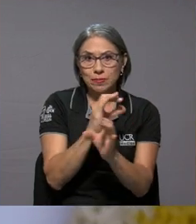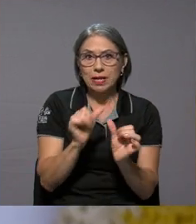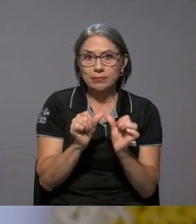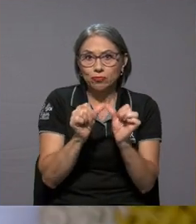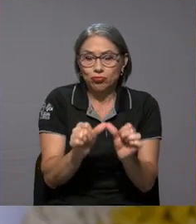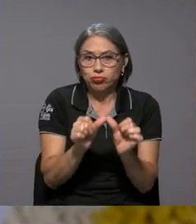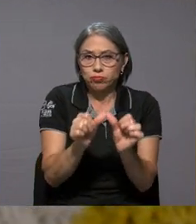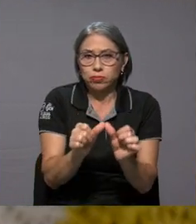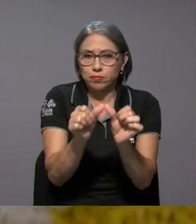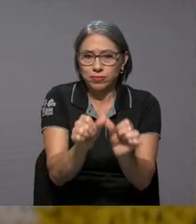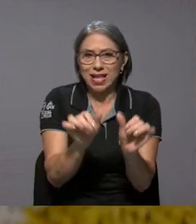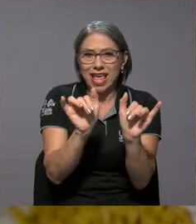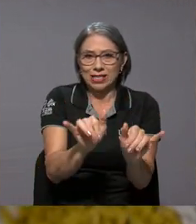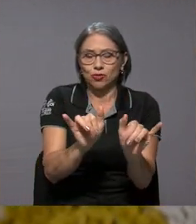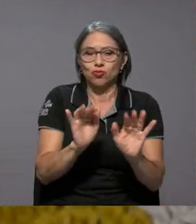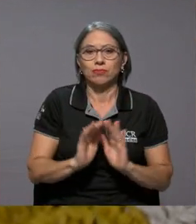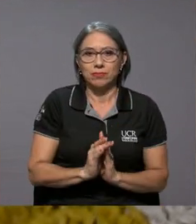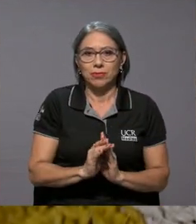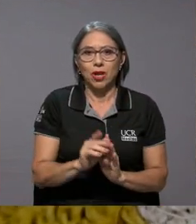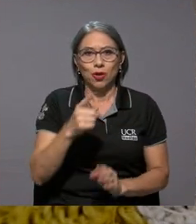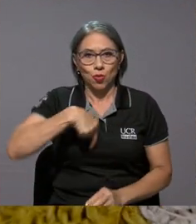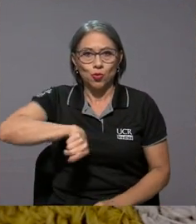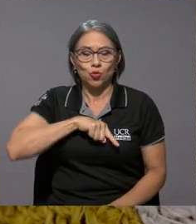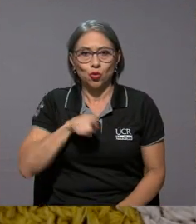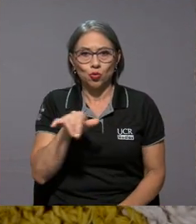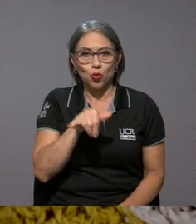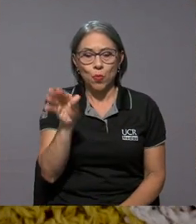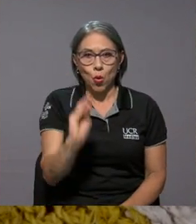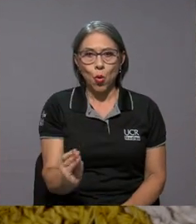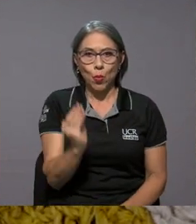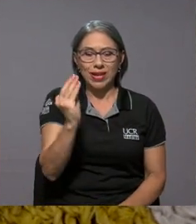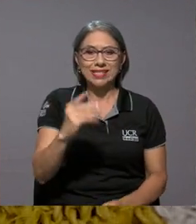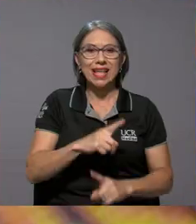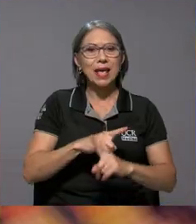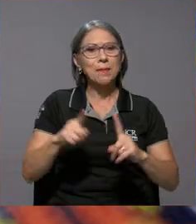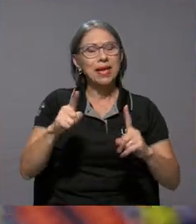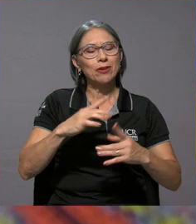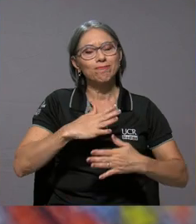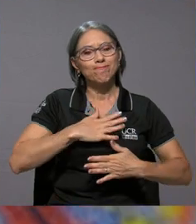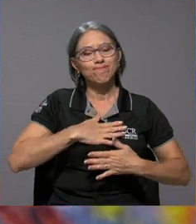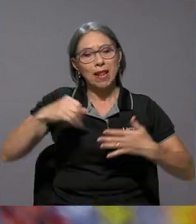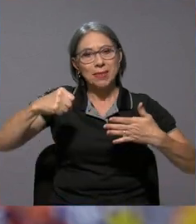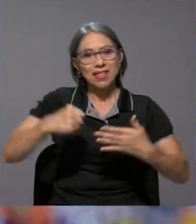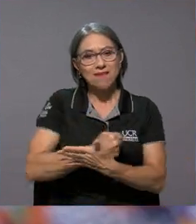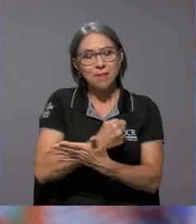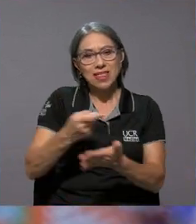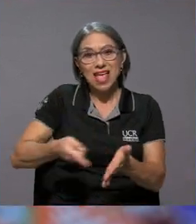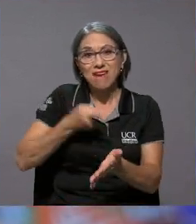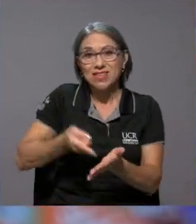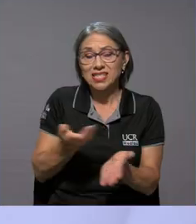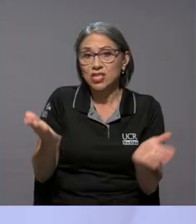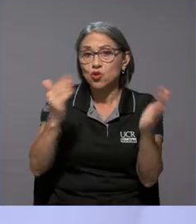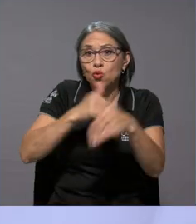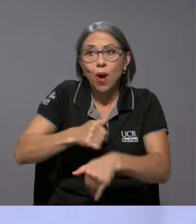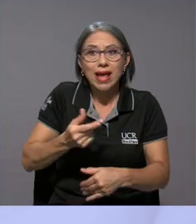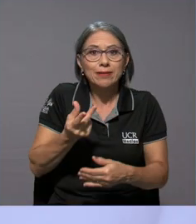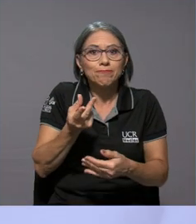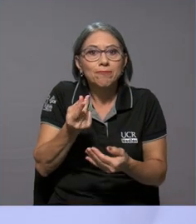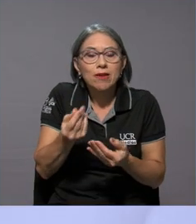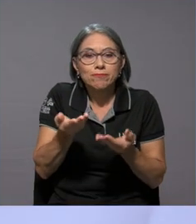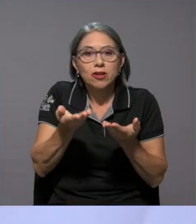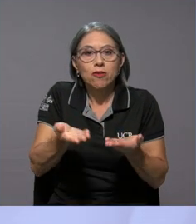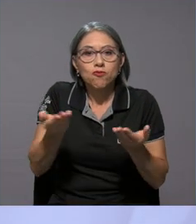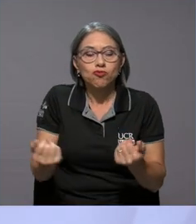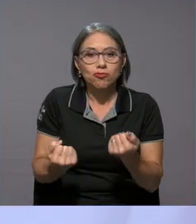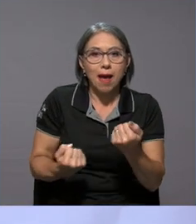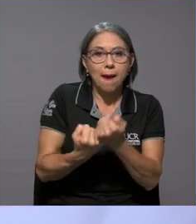mantenerlo, somos jóvenes. Pero lamentablemente a veces uno no tiene los recursos y el apoyo como para